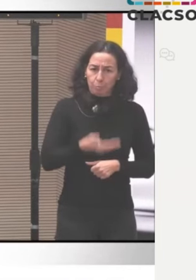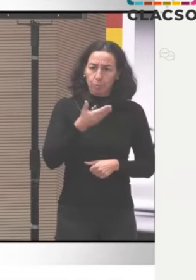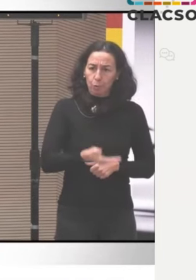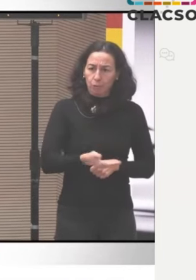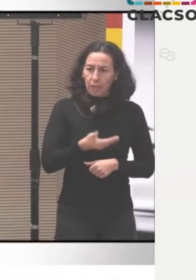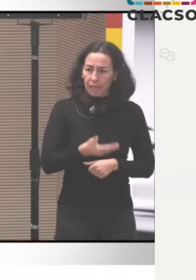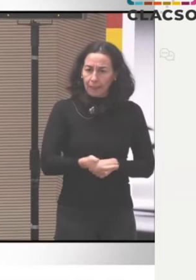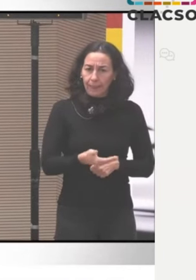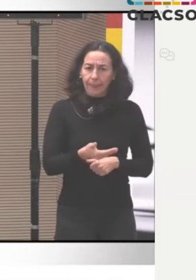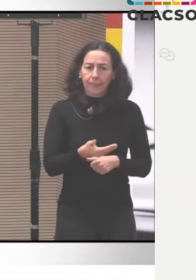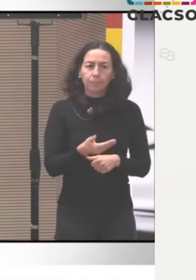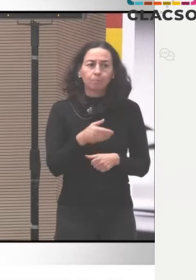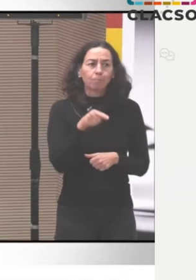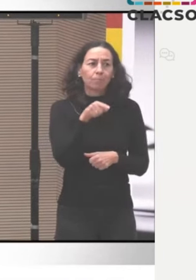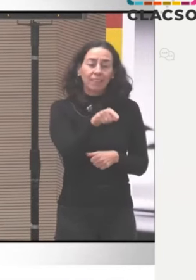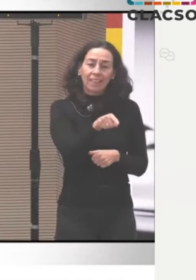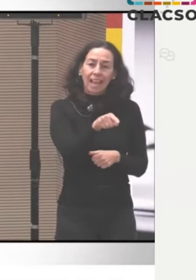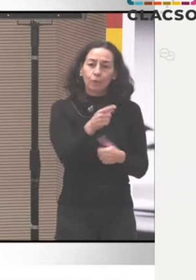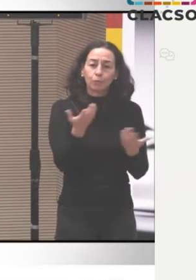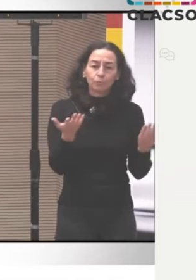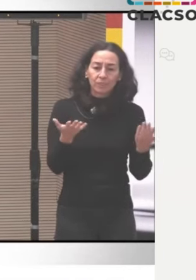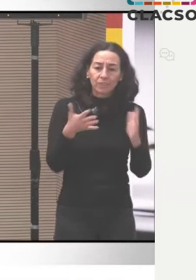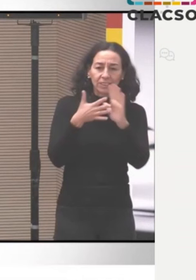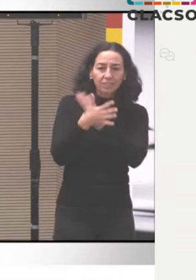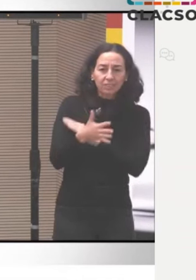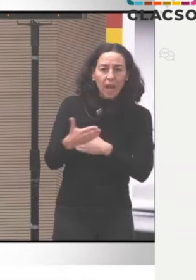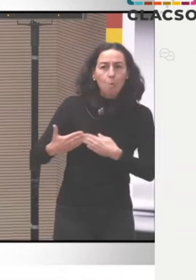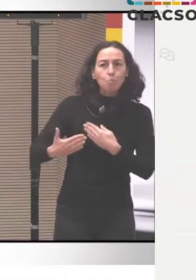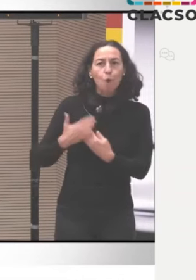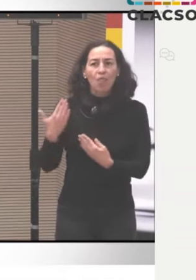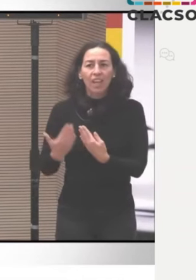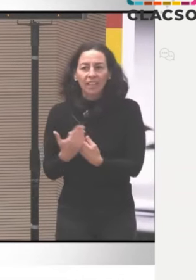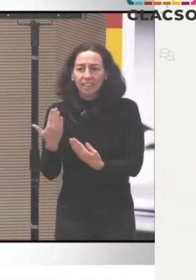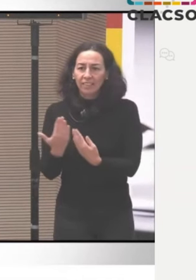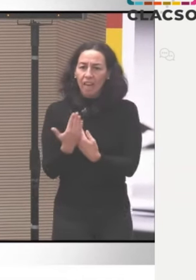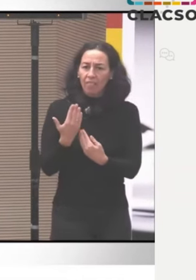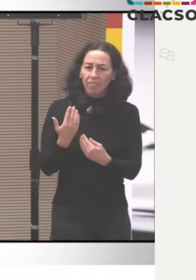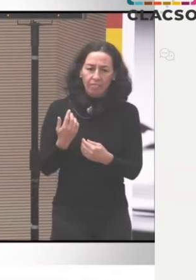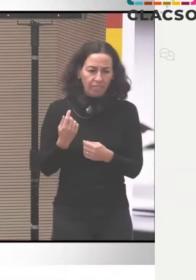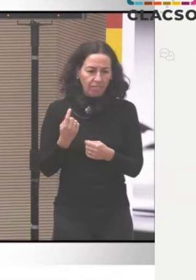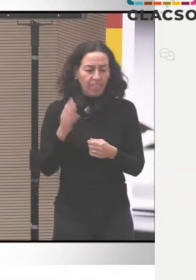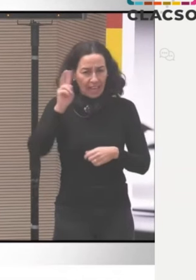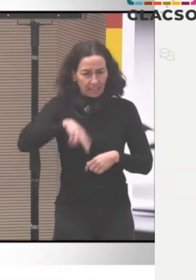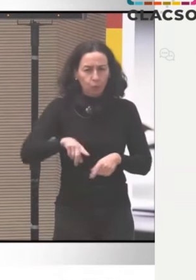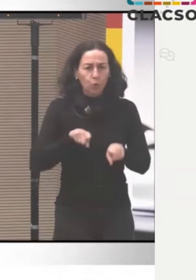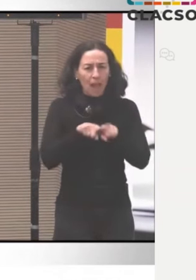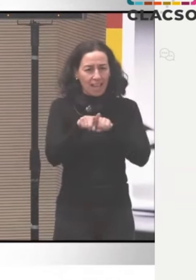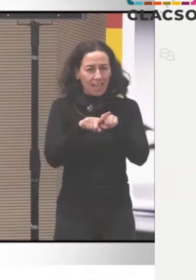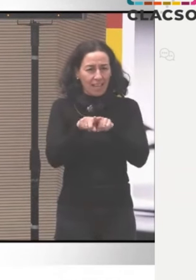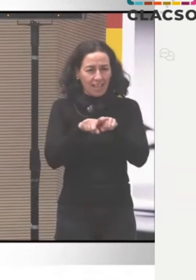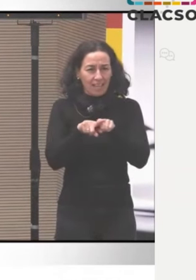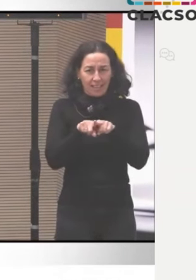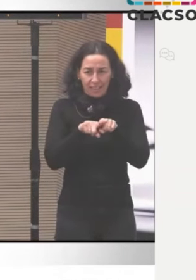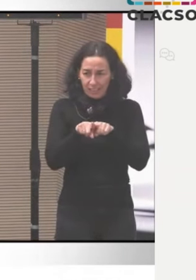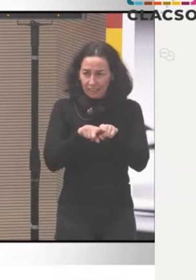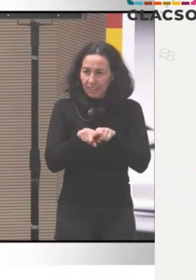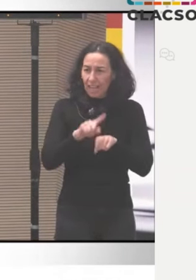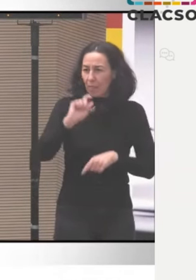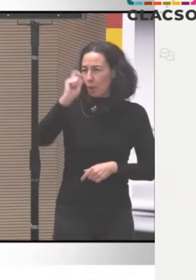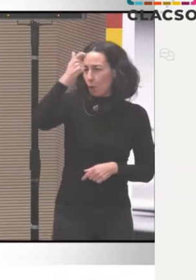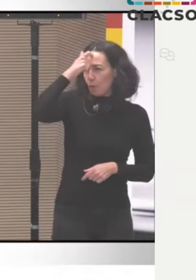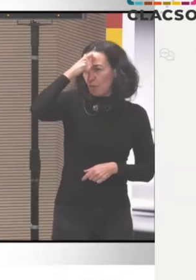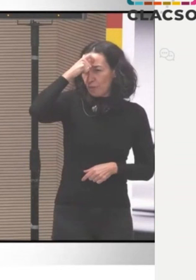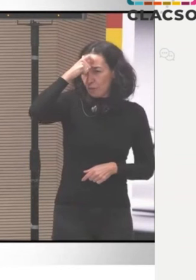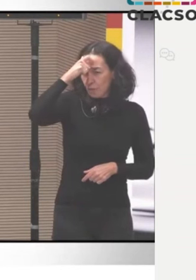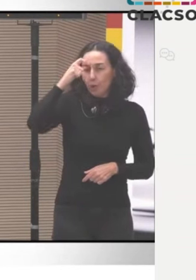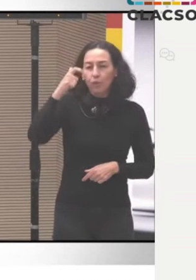colonialismo, al sexismo, al propio racismo, como siendo parte también de esa interseccionalidad